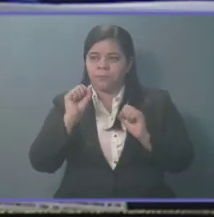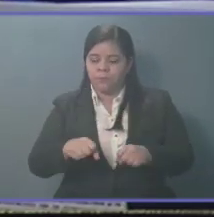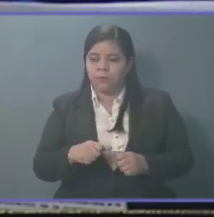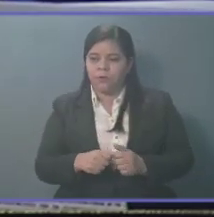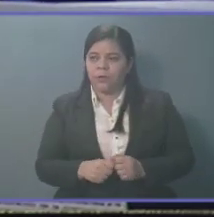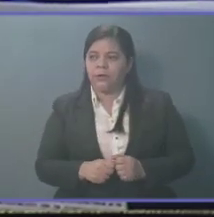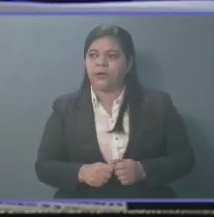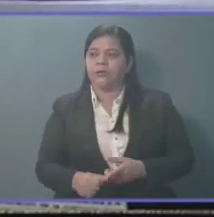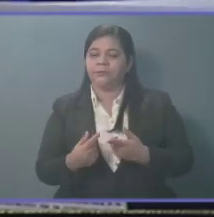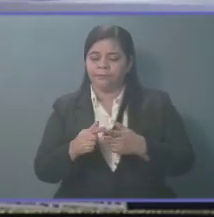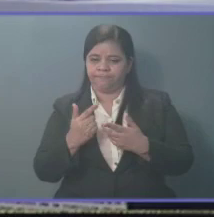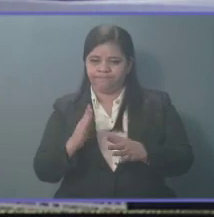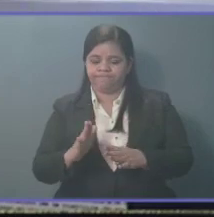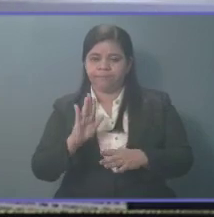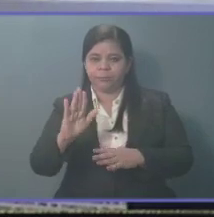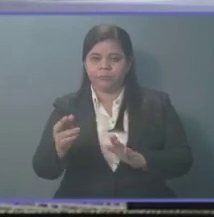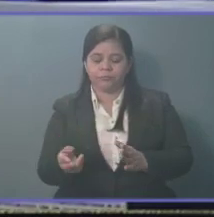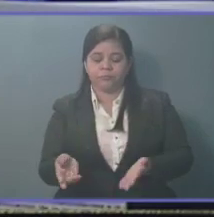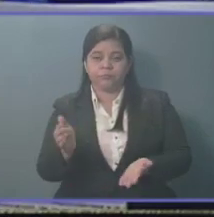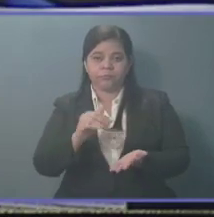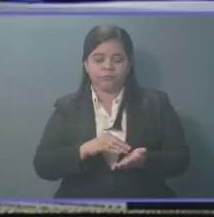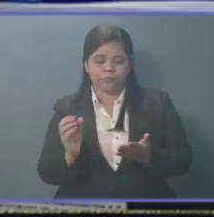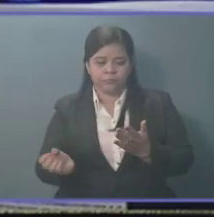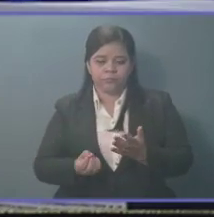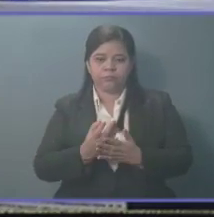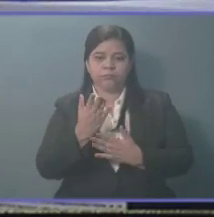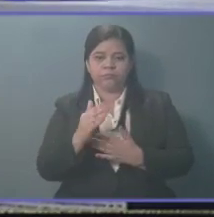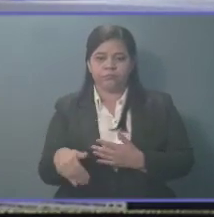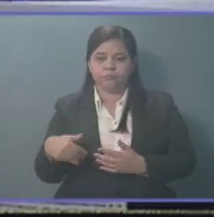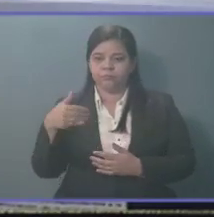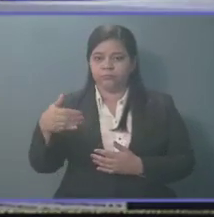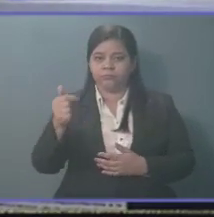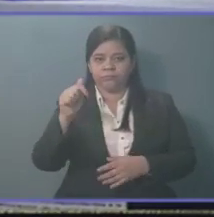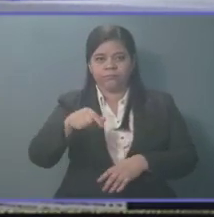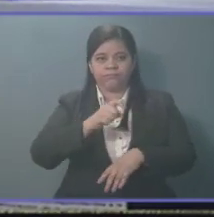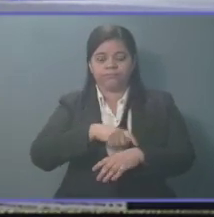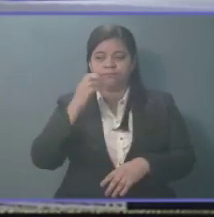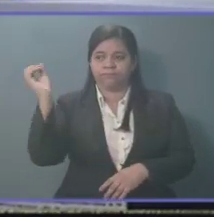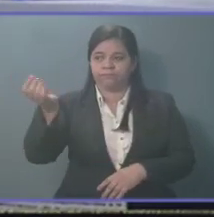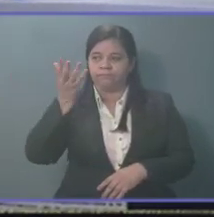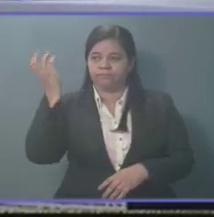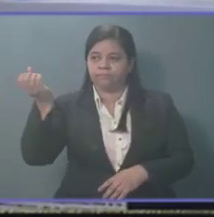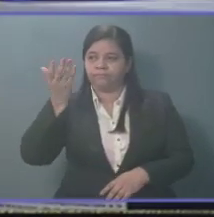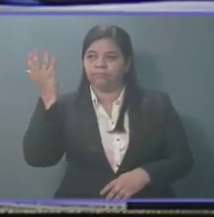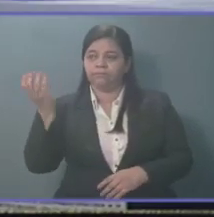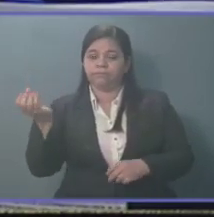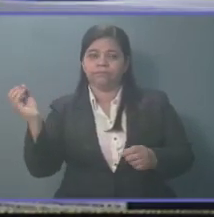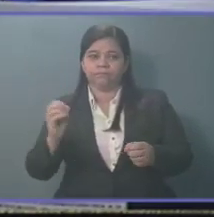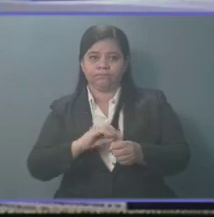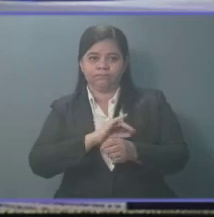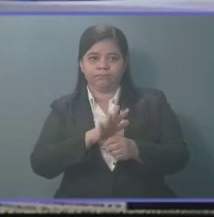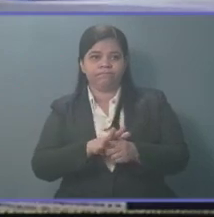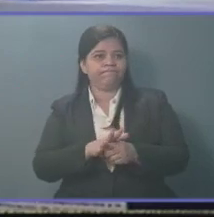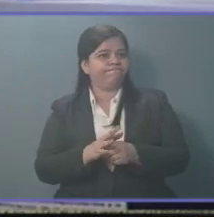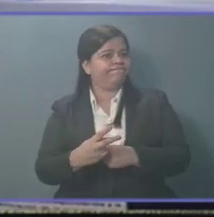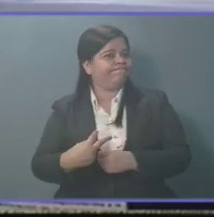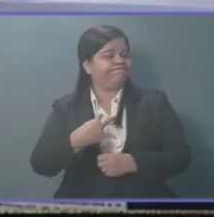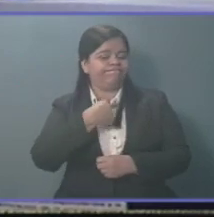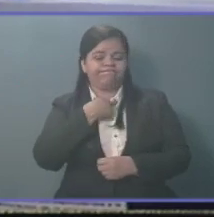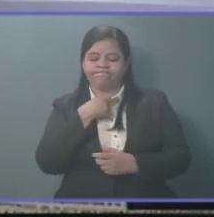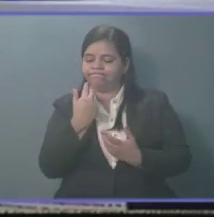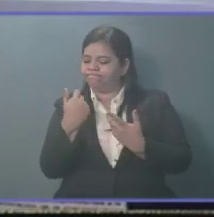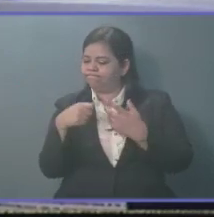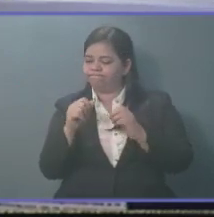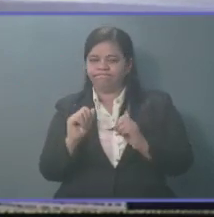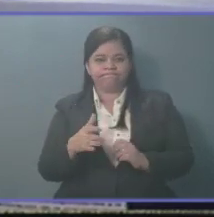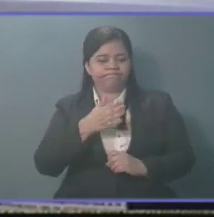matrícula de empresa o su renovación anual y quienes ante la emergencia por la pandemia de COVID-19 no han podido cumplir con